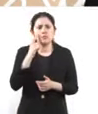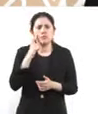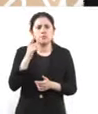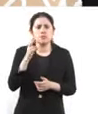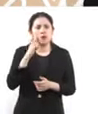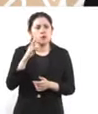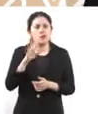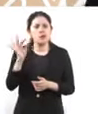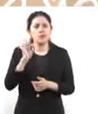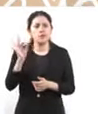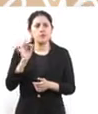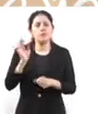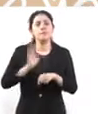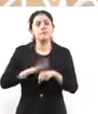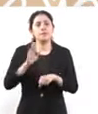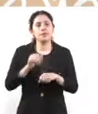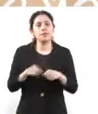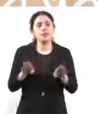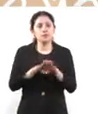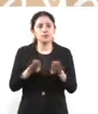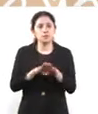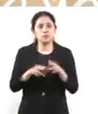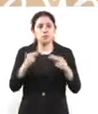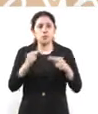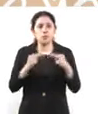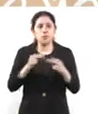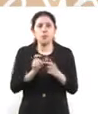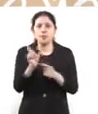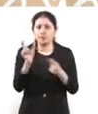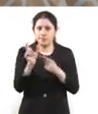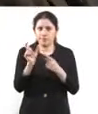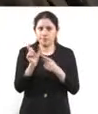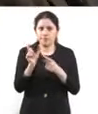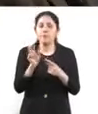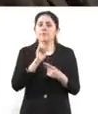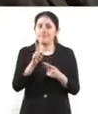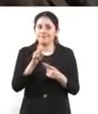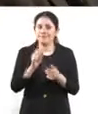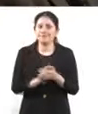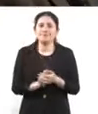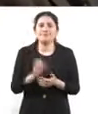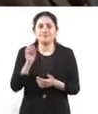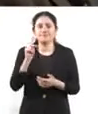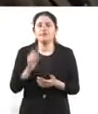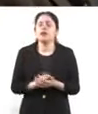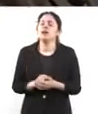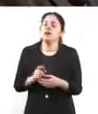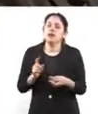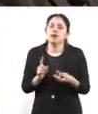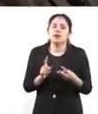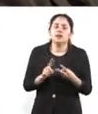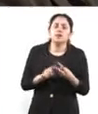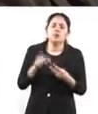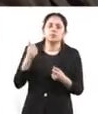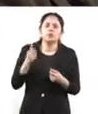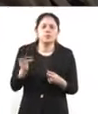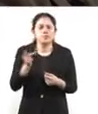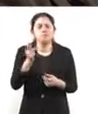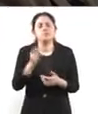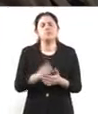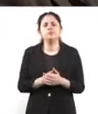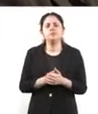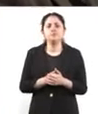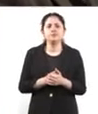mayores niveles de autenticidad en la identificación. De acuerdo, doctora. También preguntarle si la